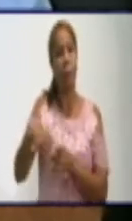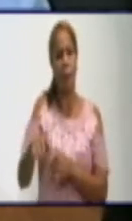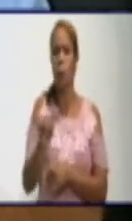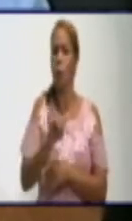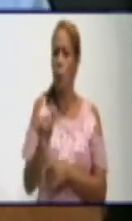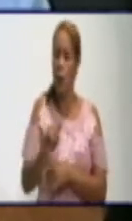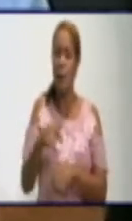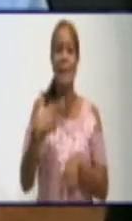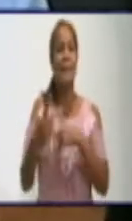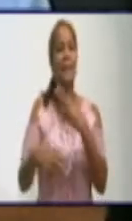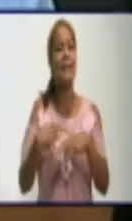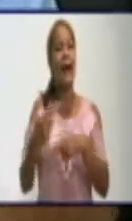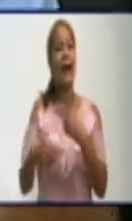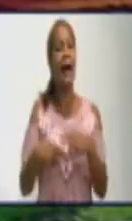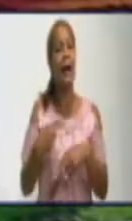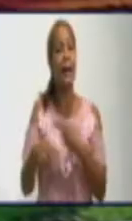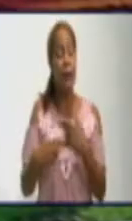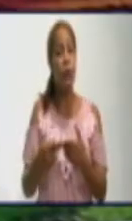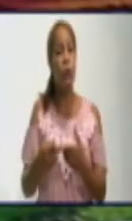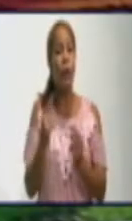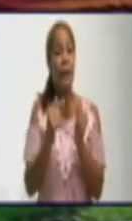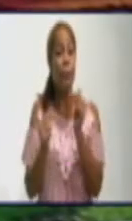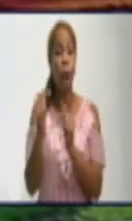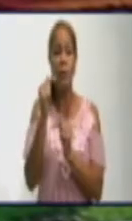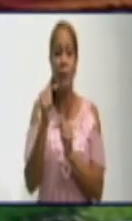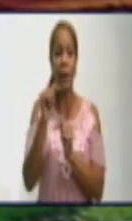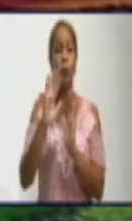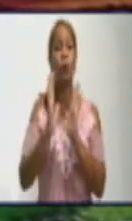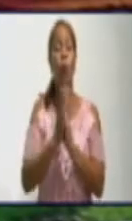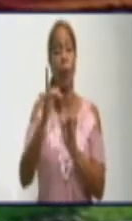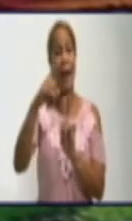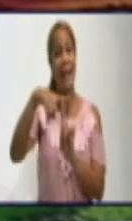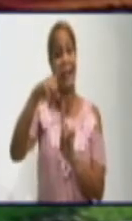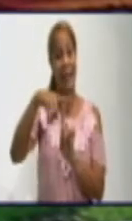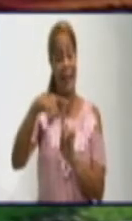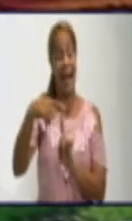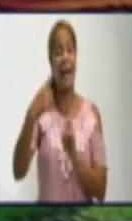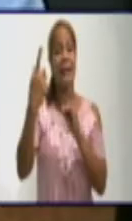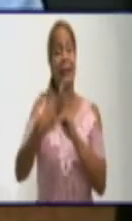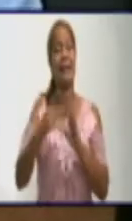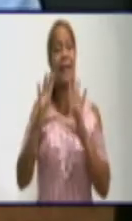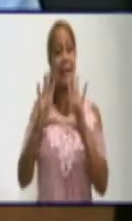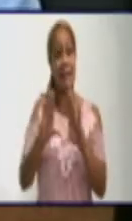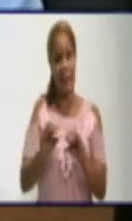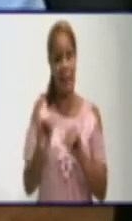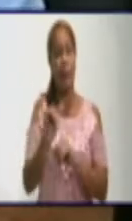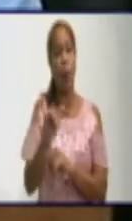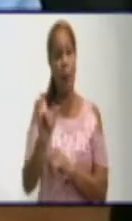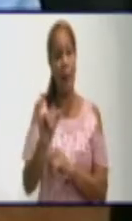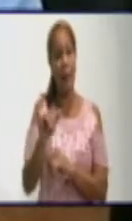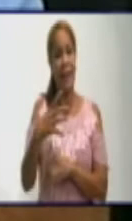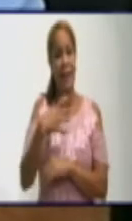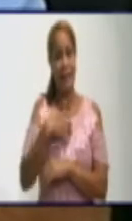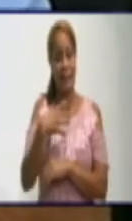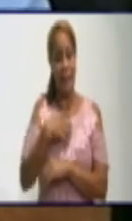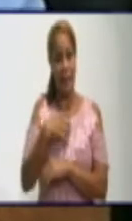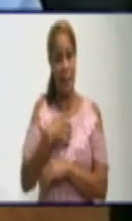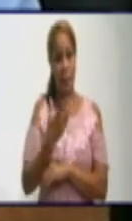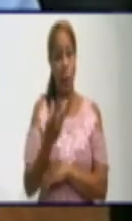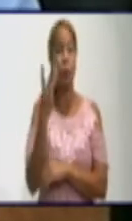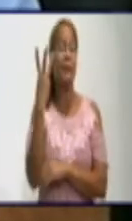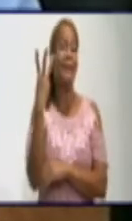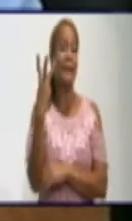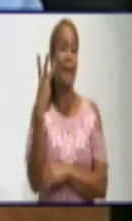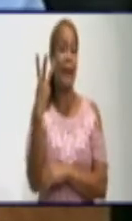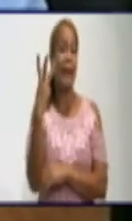ha ido priorizando esta tarea. Decirle además que en estos momentos solamente cuentan con tres fosas reportadas